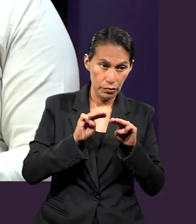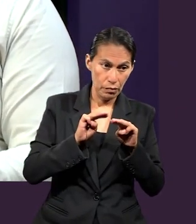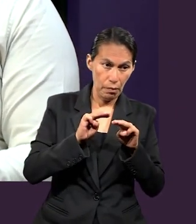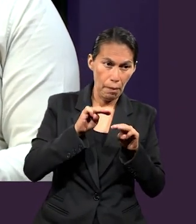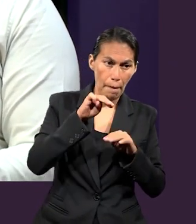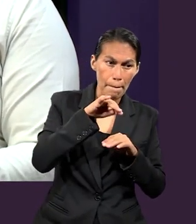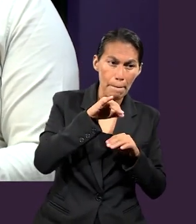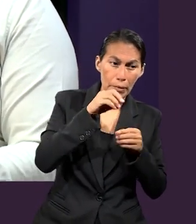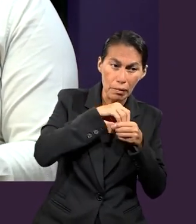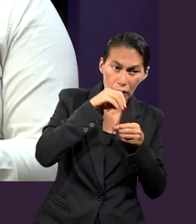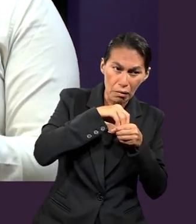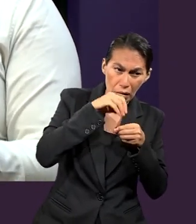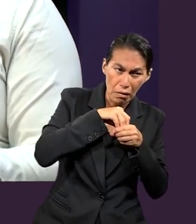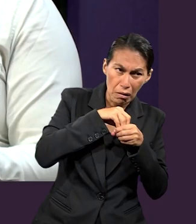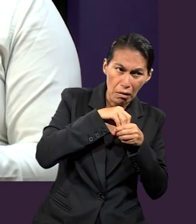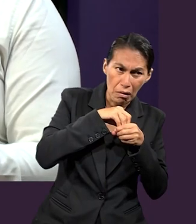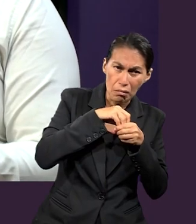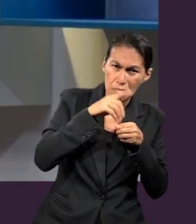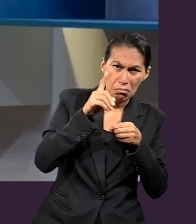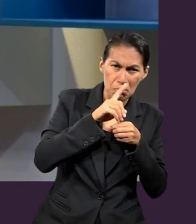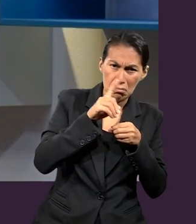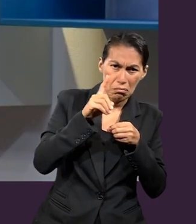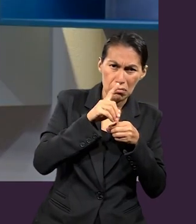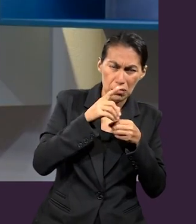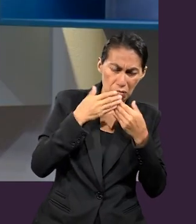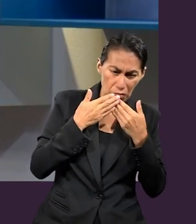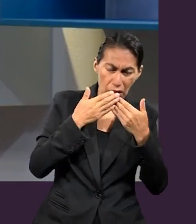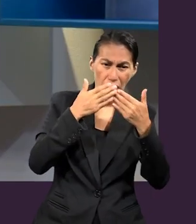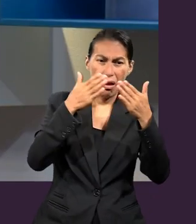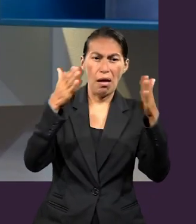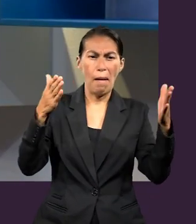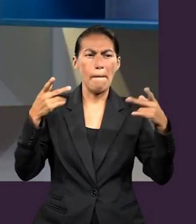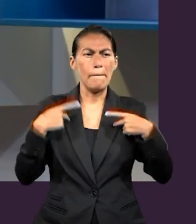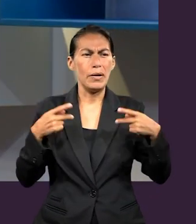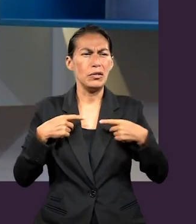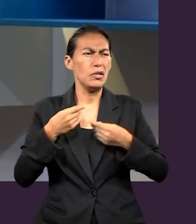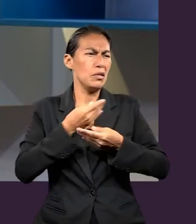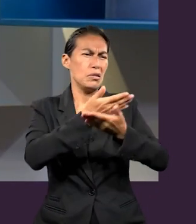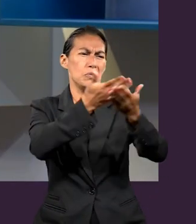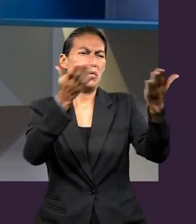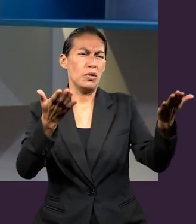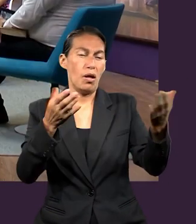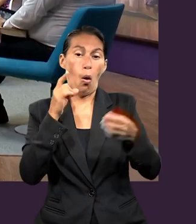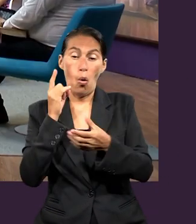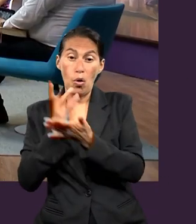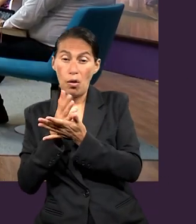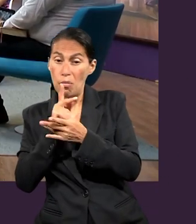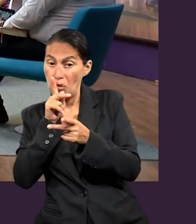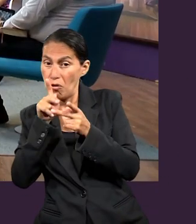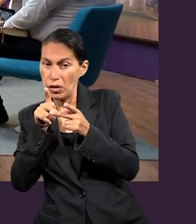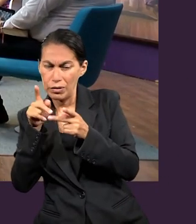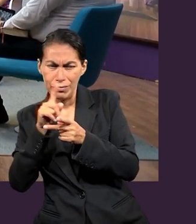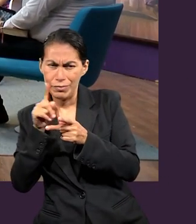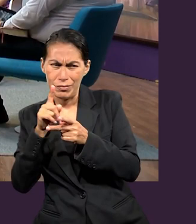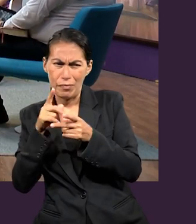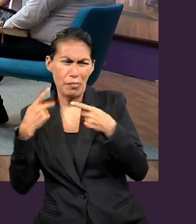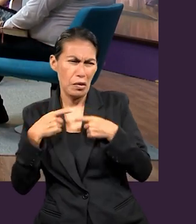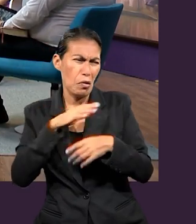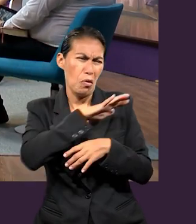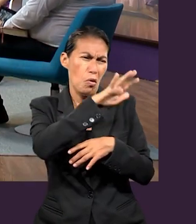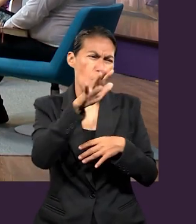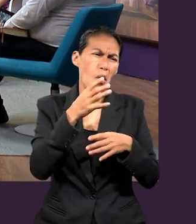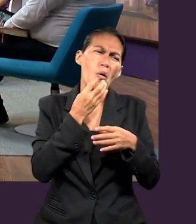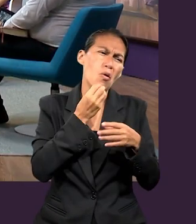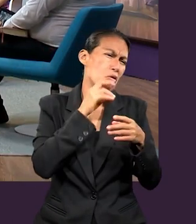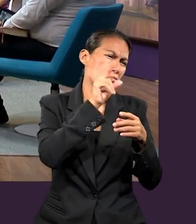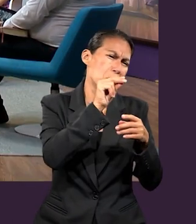aparente hacia los profetas y es un ministerio abierto a todas las personas. Sí, de hecho, la lección dice que los